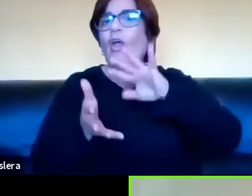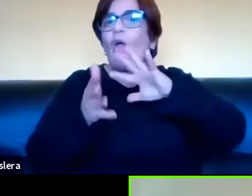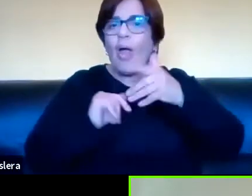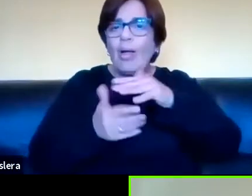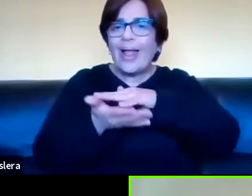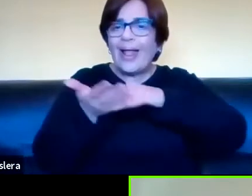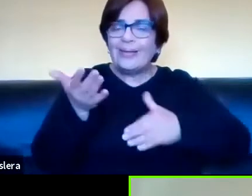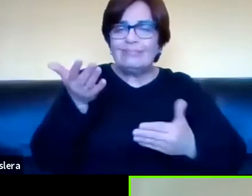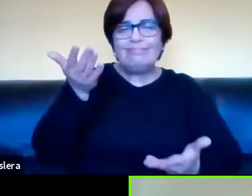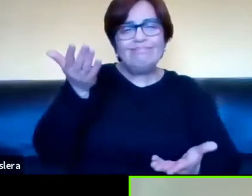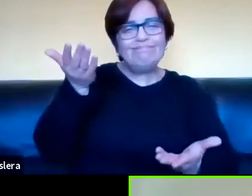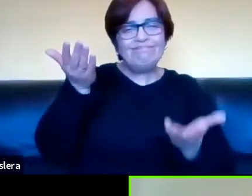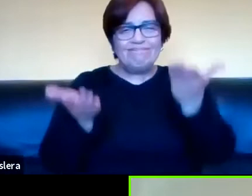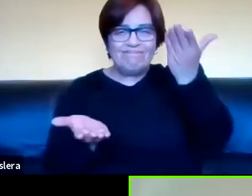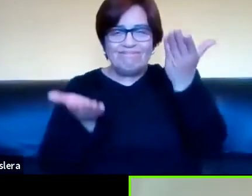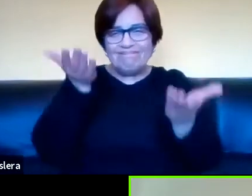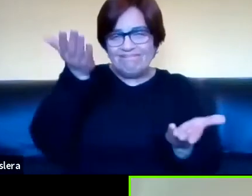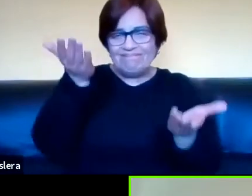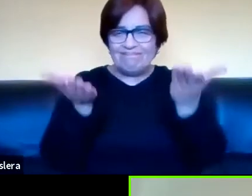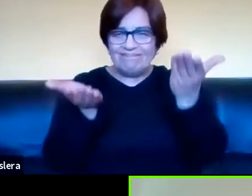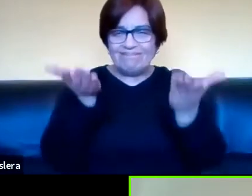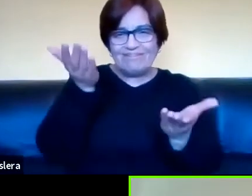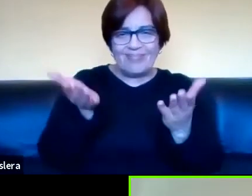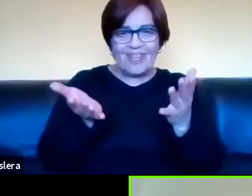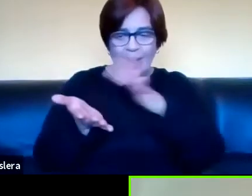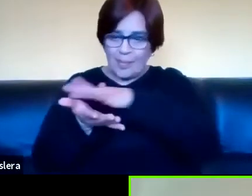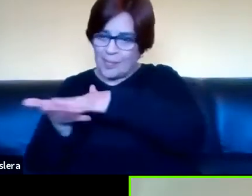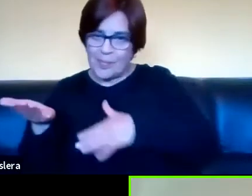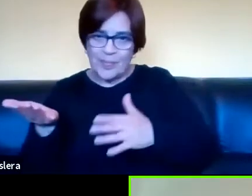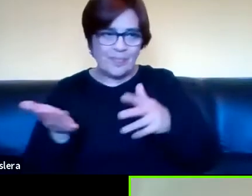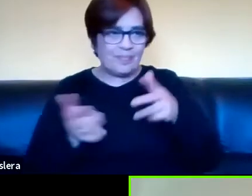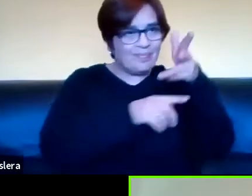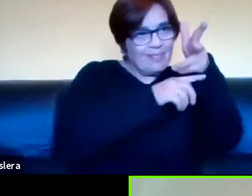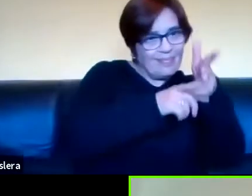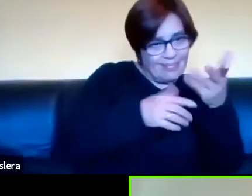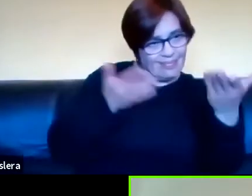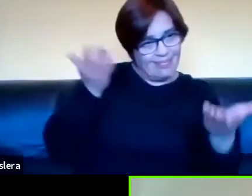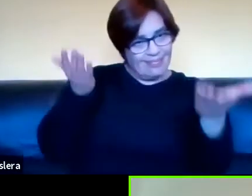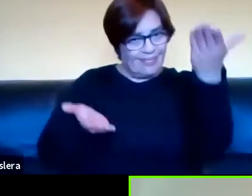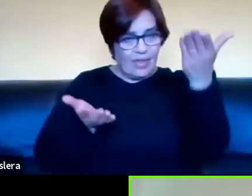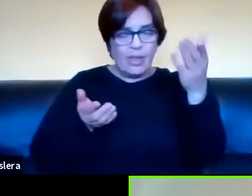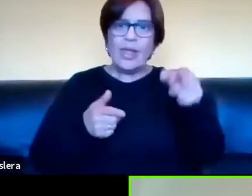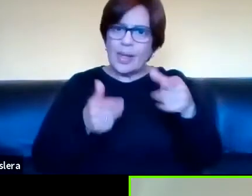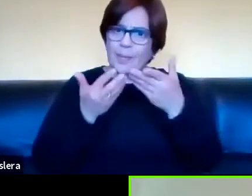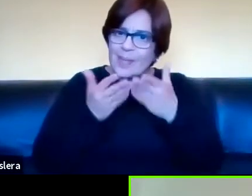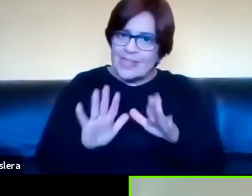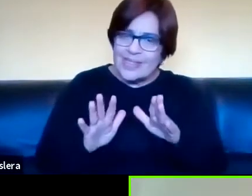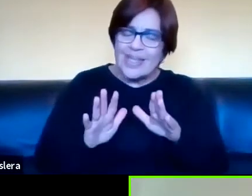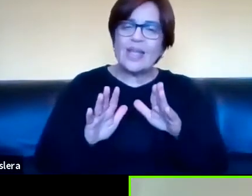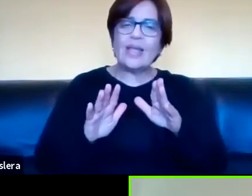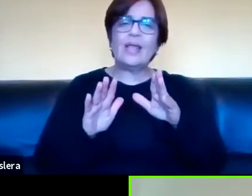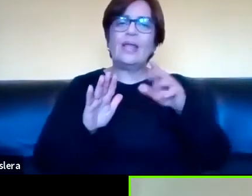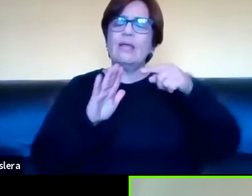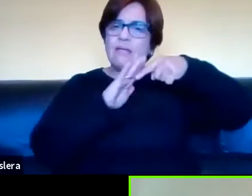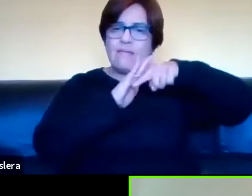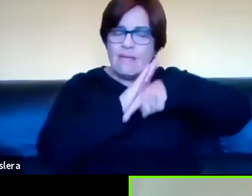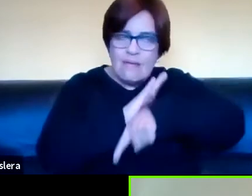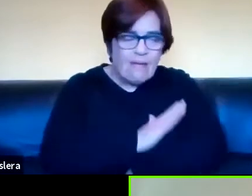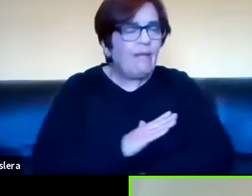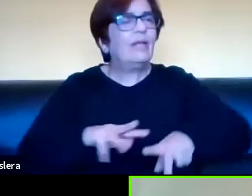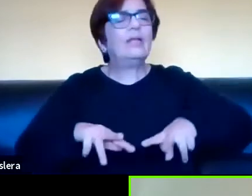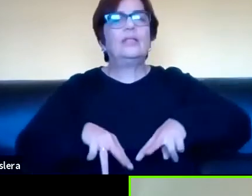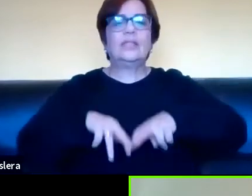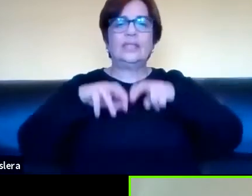similitudes con los textos escritos. Y ahí empecé todo un camino, a recorrer un camino,